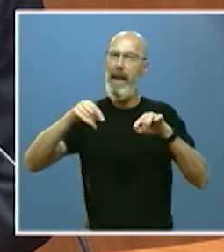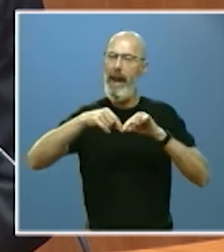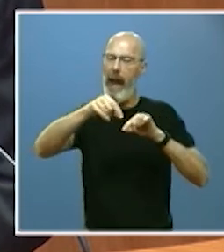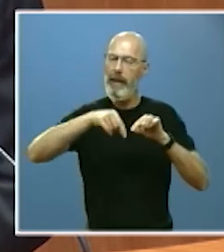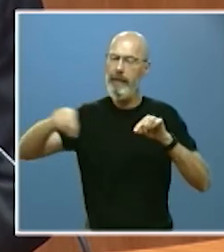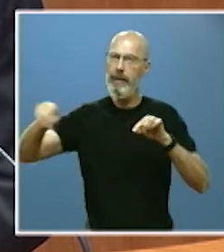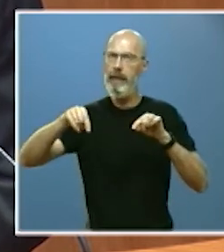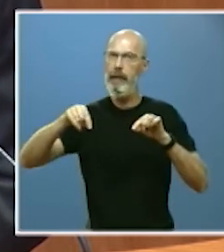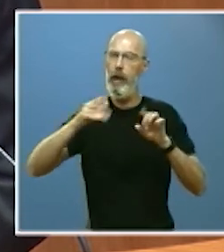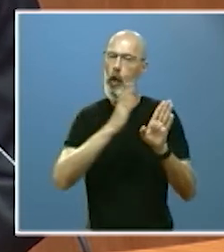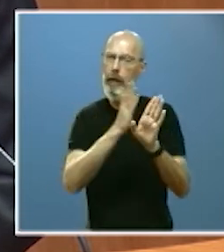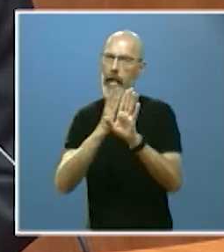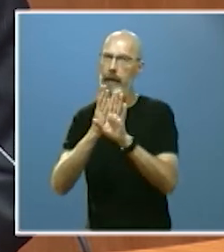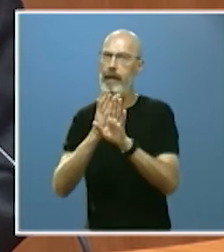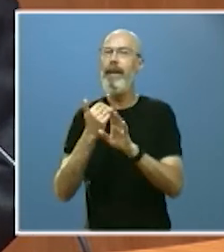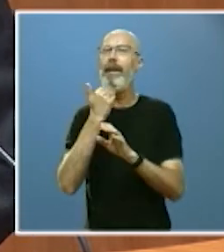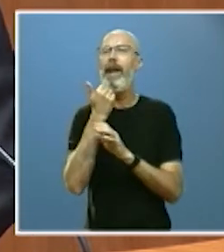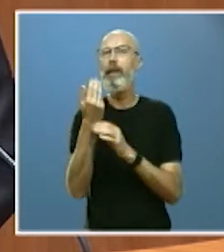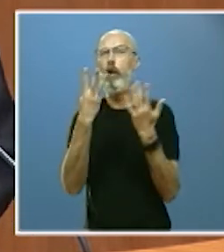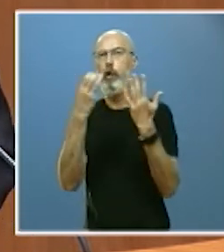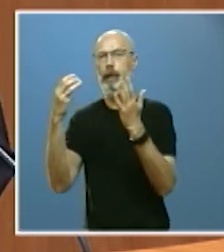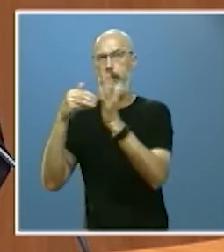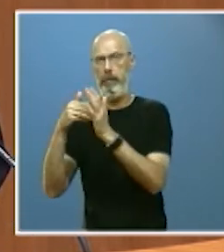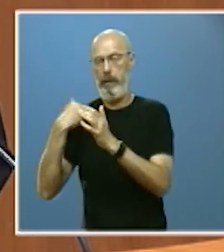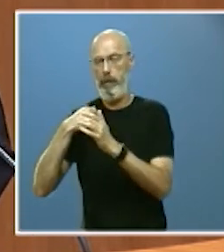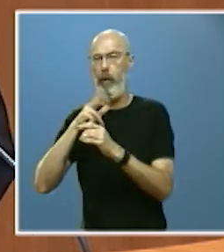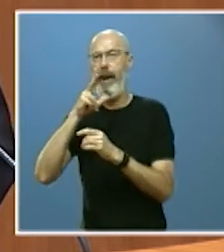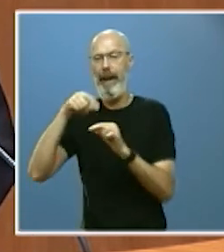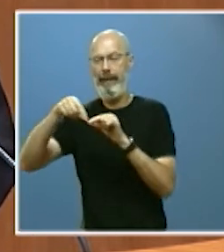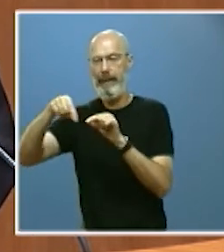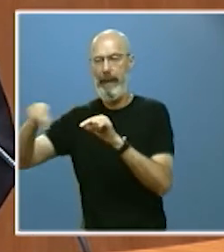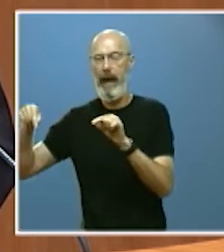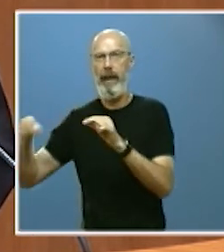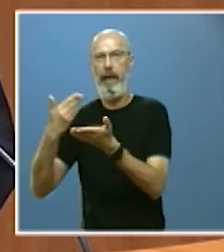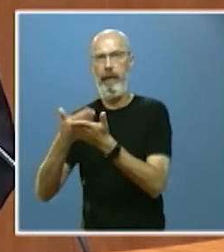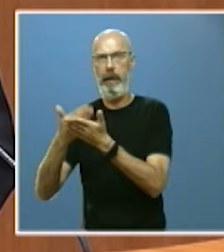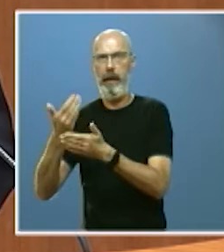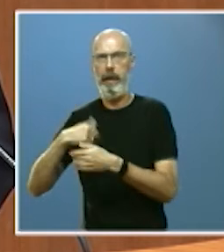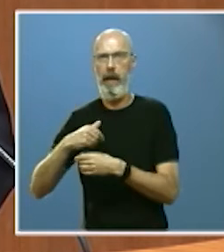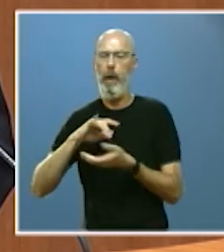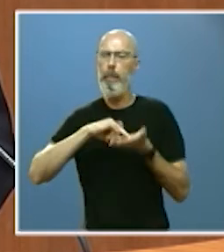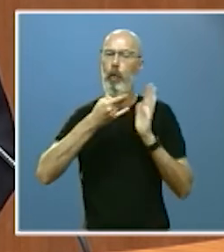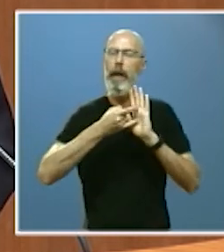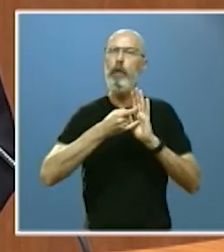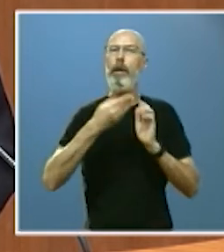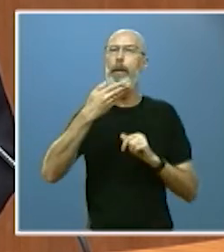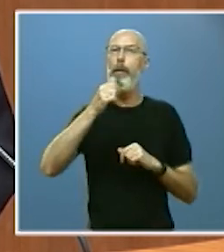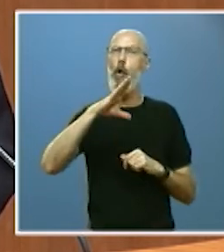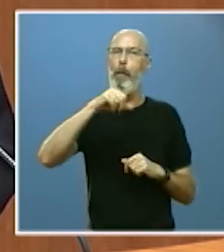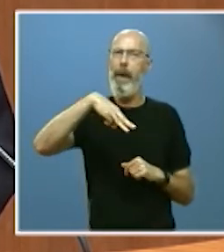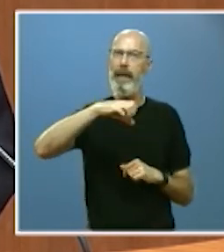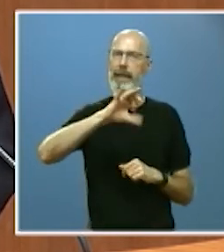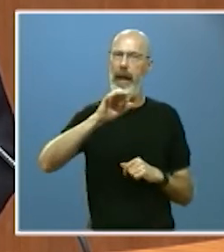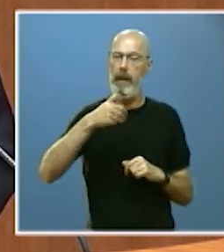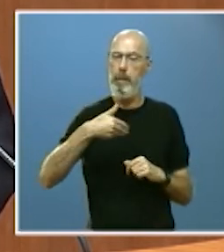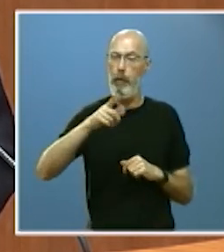800.000 hectáreas certificadas apoyamos proyectos importantes de biomasa en los próximos meses prevemos aprobar la estrategia de